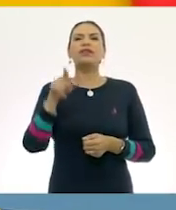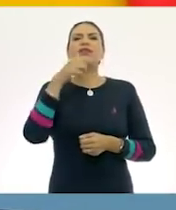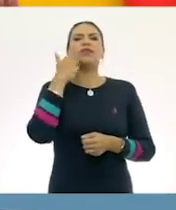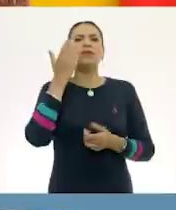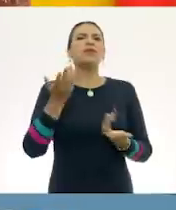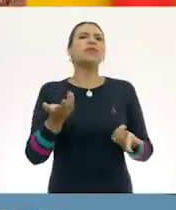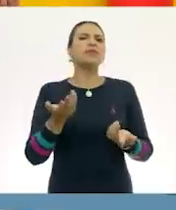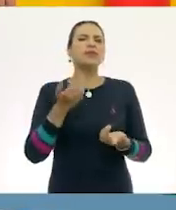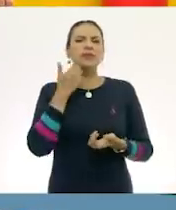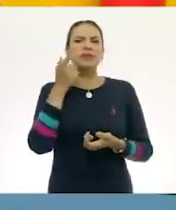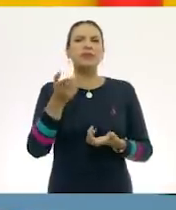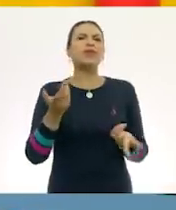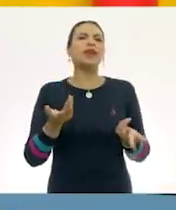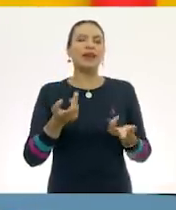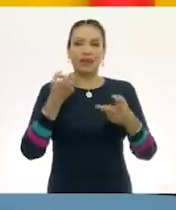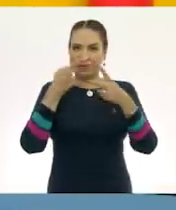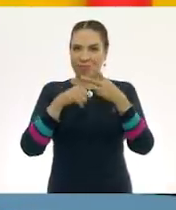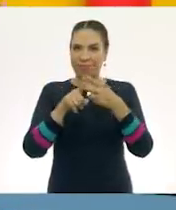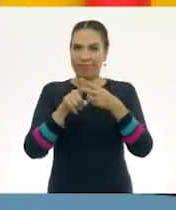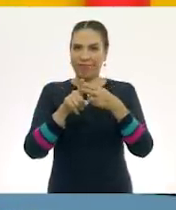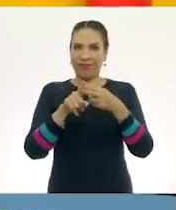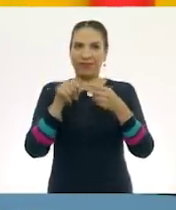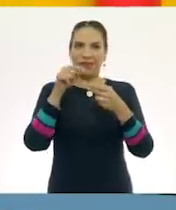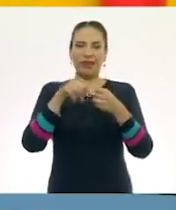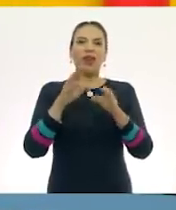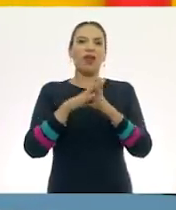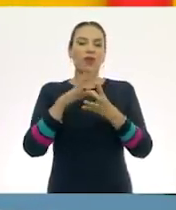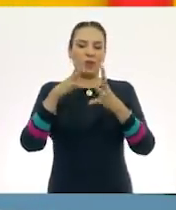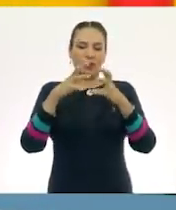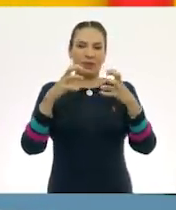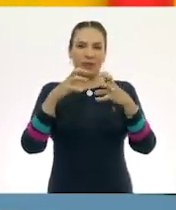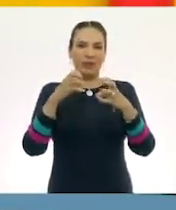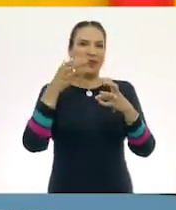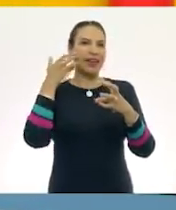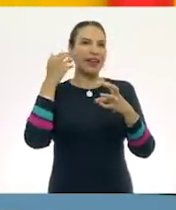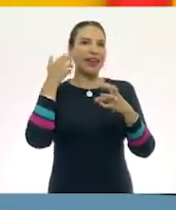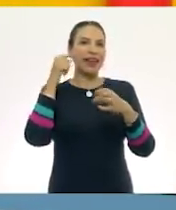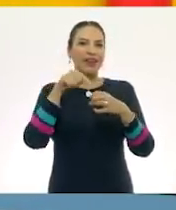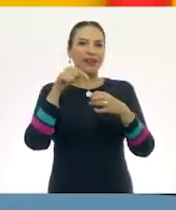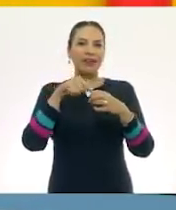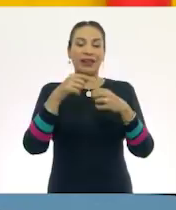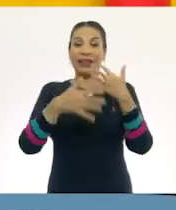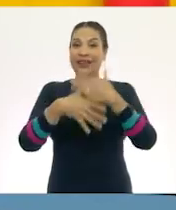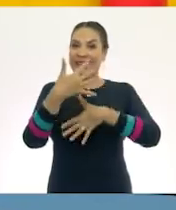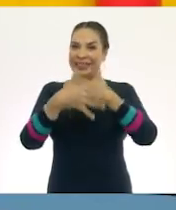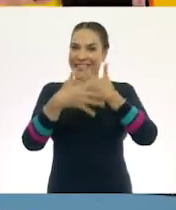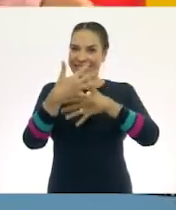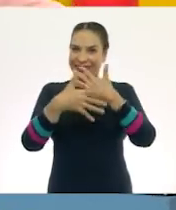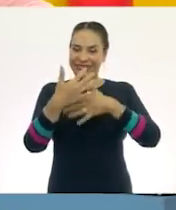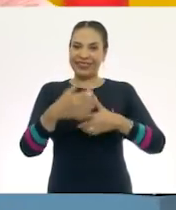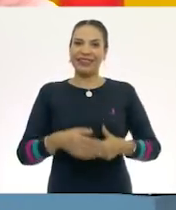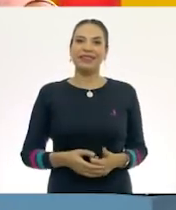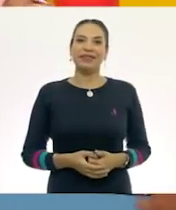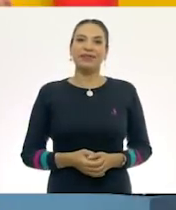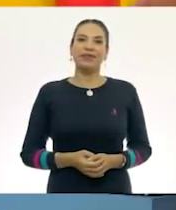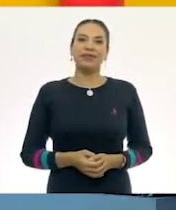quieras. El que yo quiera. Espera, vamos a empezar con este peluche de gato que me encantó. Entonces este es quince. Quince.